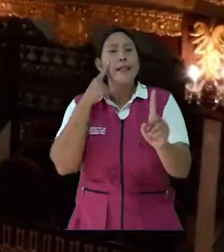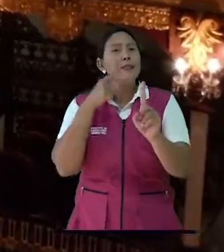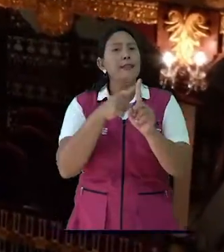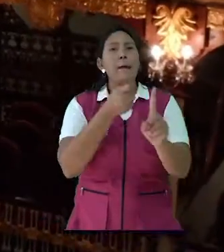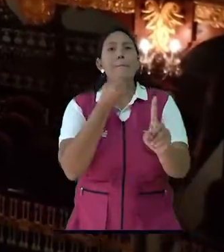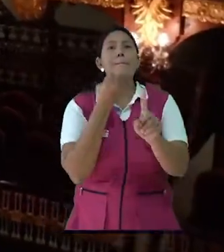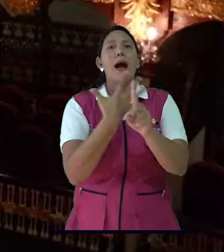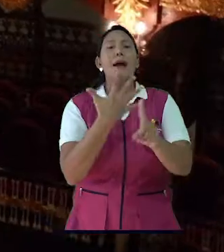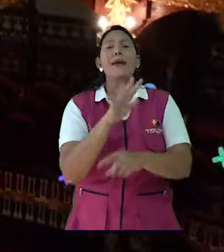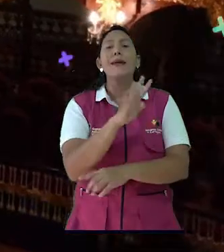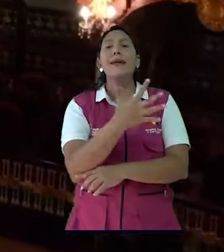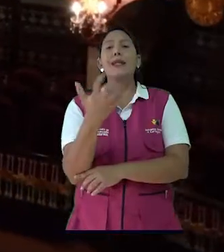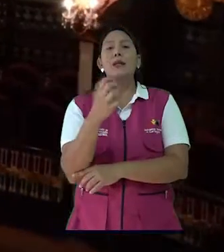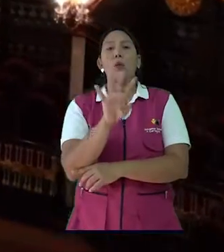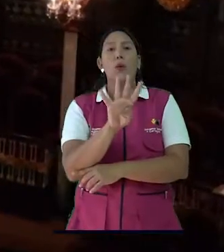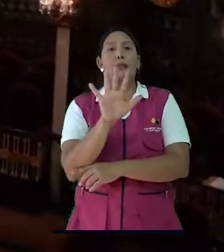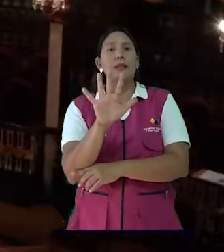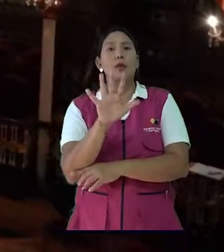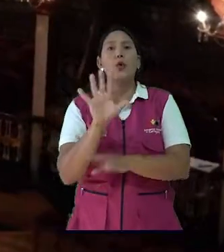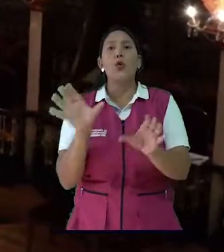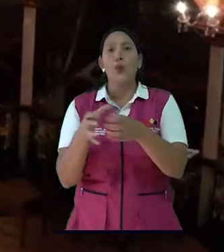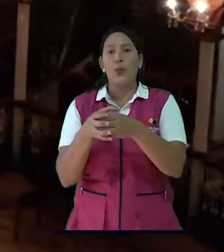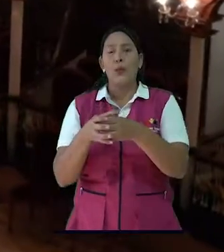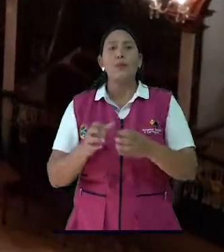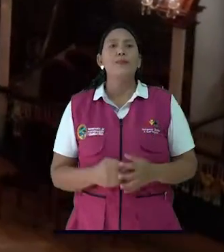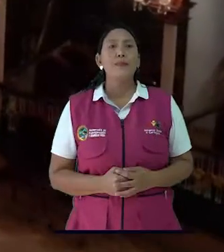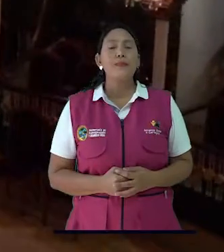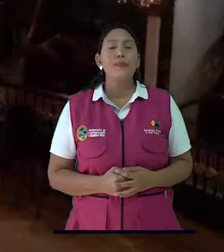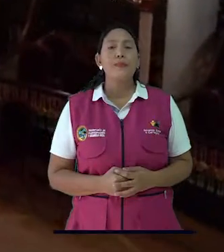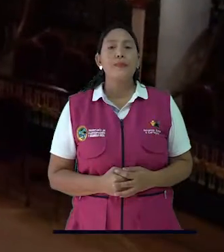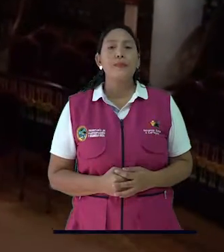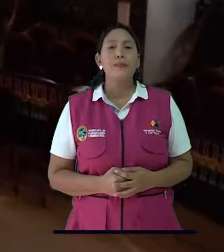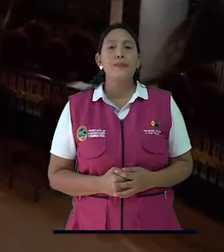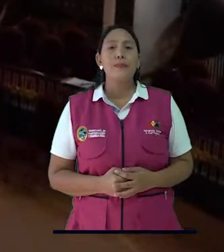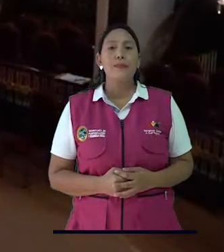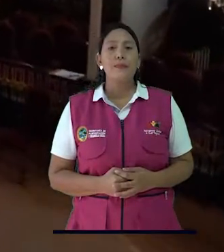pesos para impactar 545 grupos.